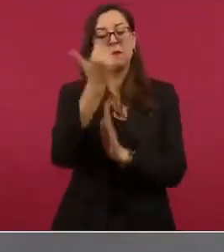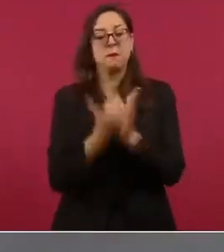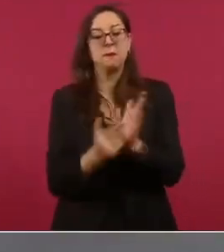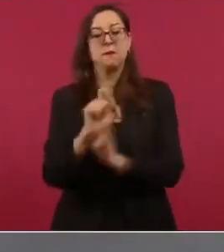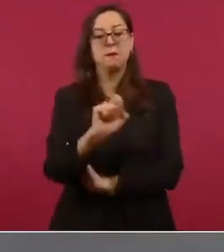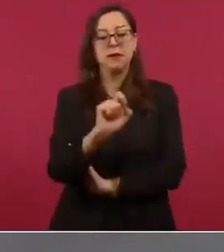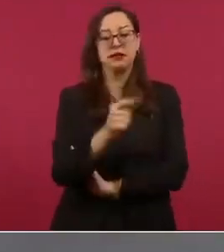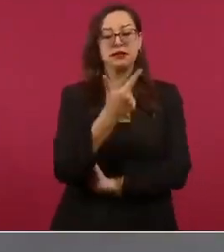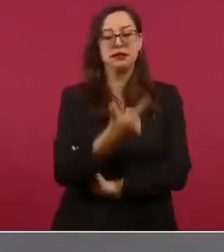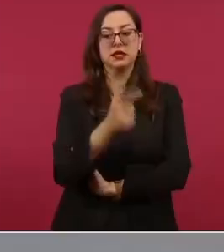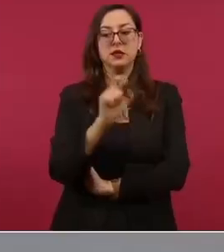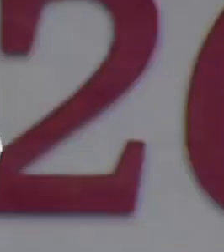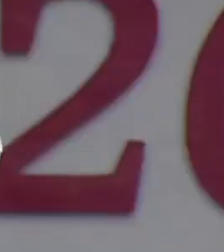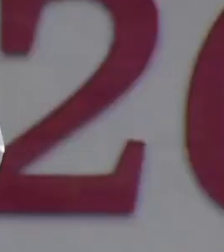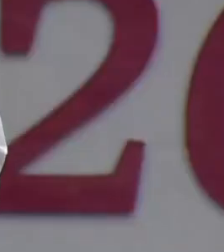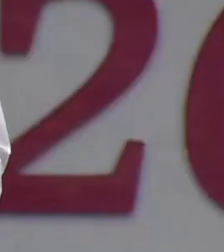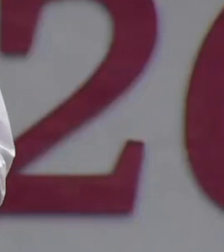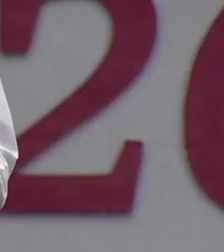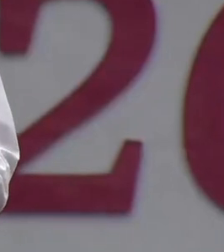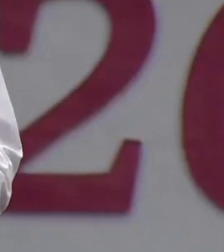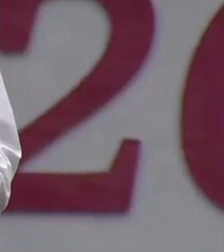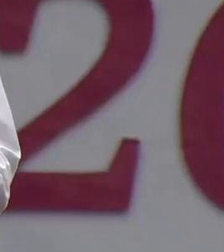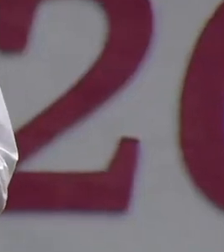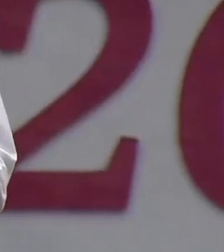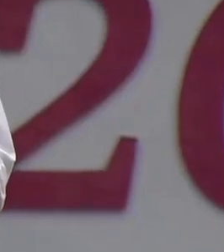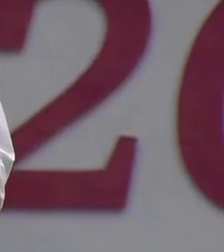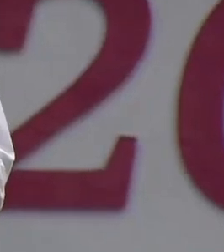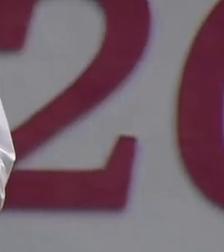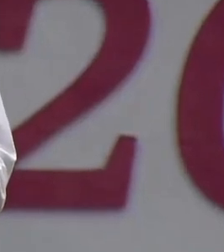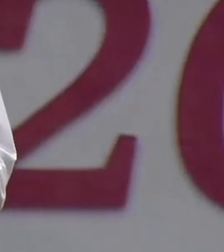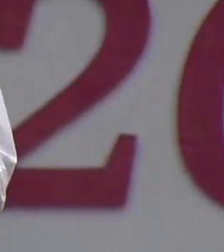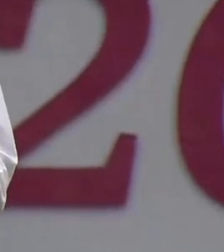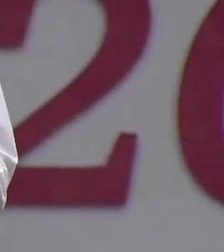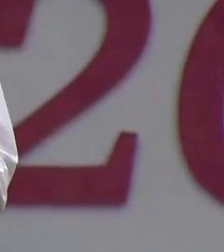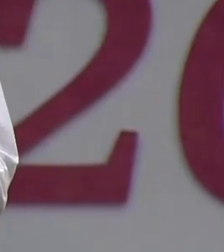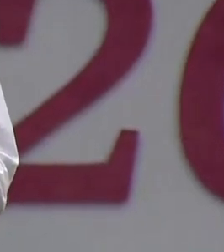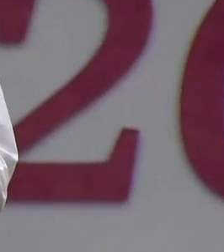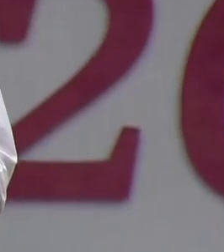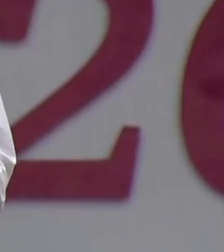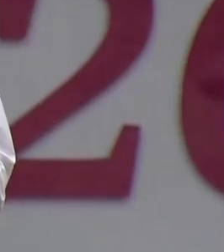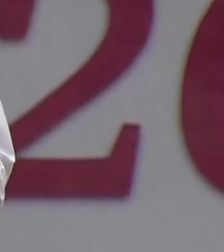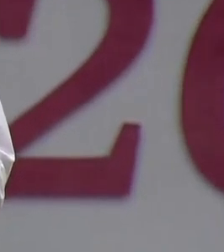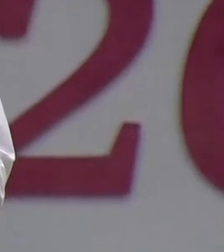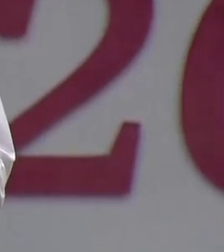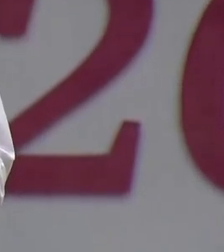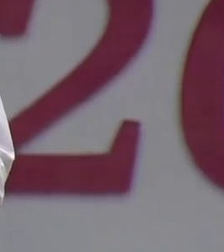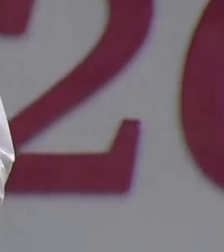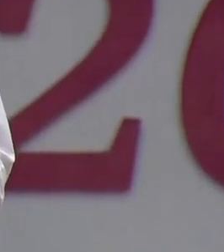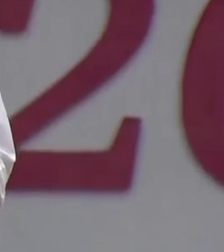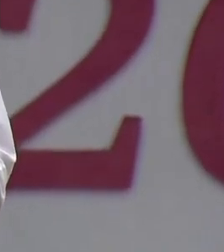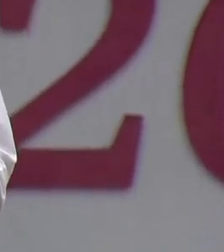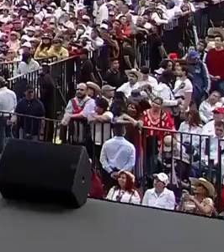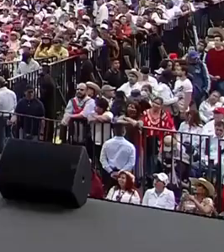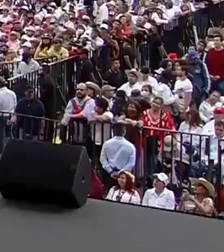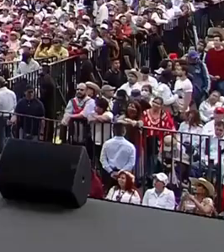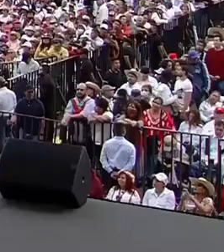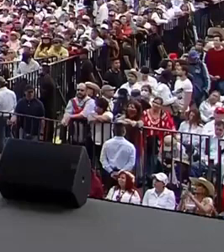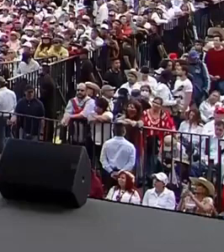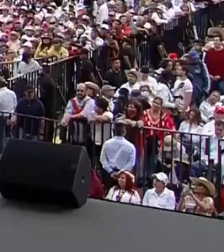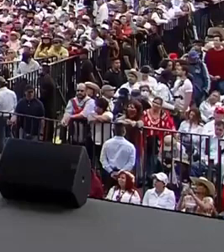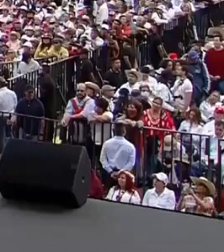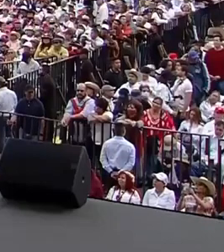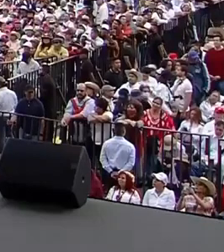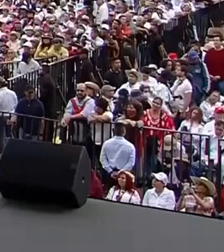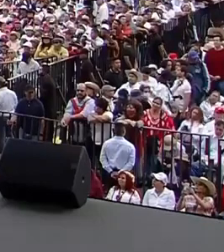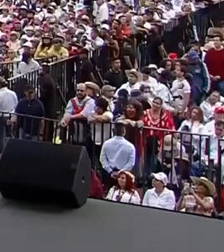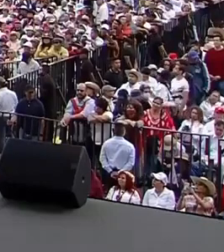tres por ciento de igual forma en coordinación con los gobiernos estatales